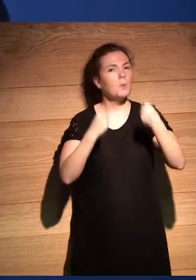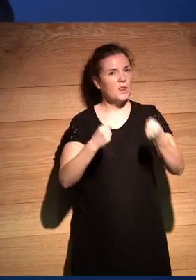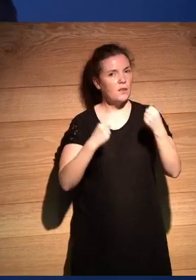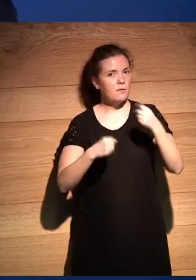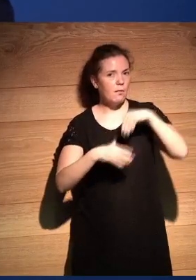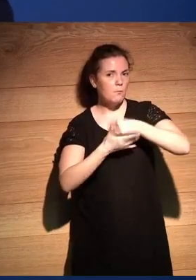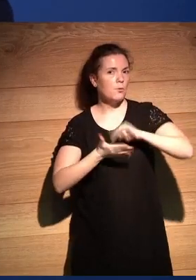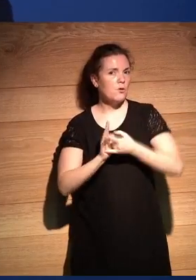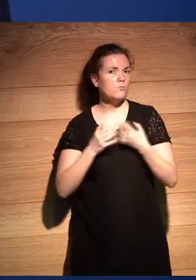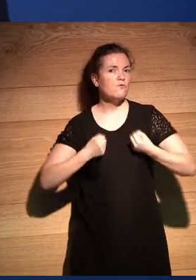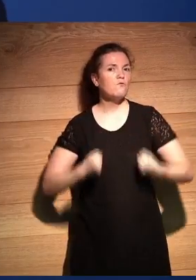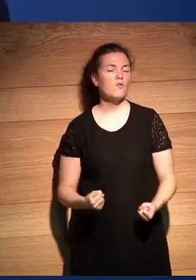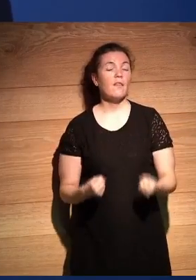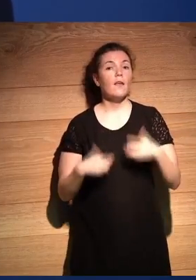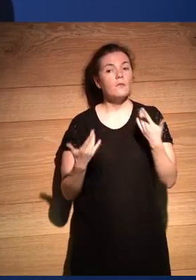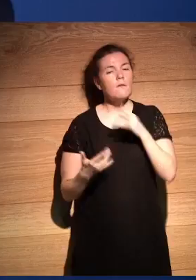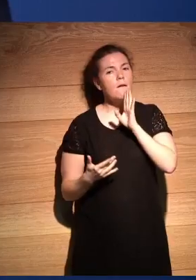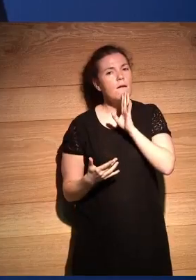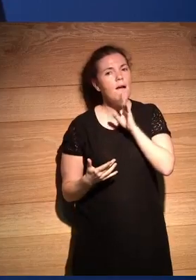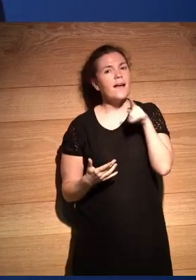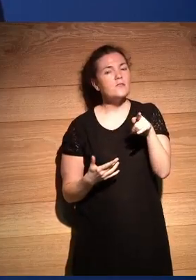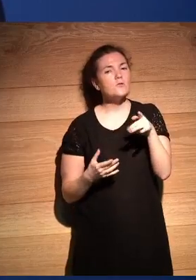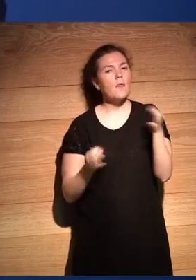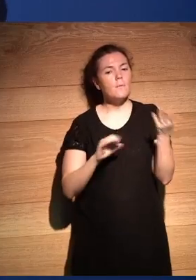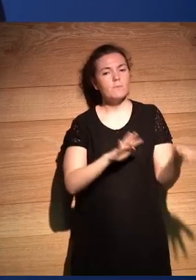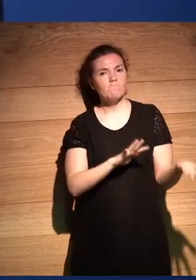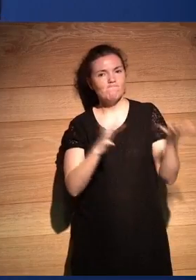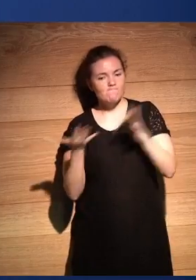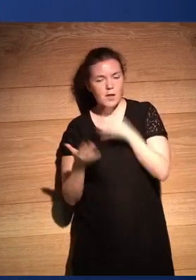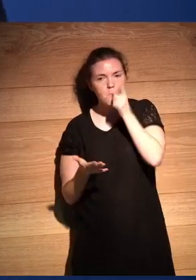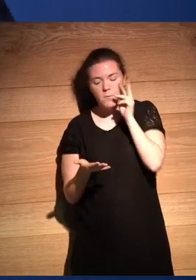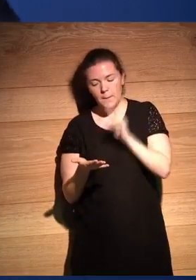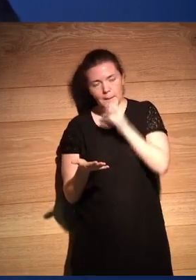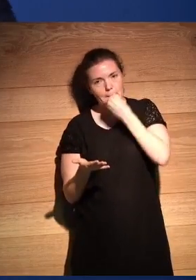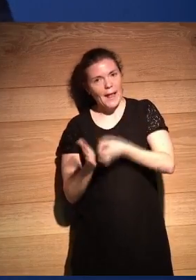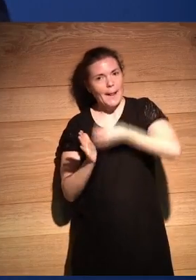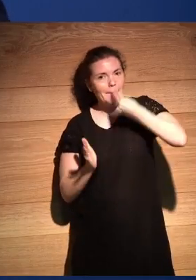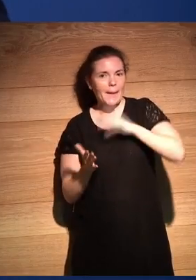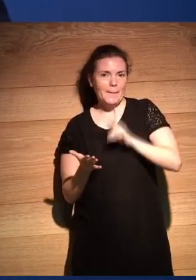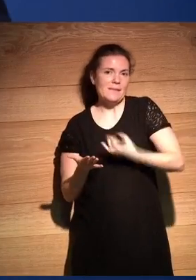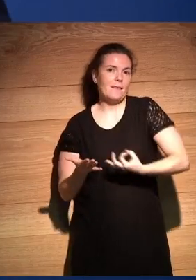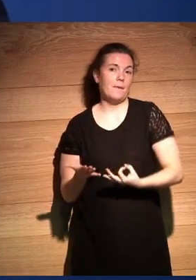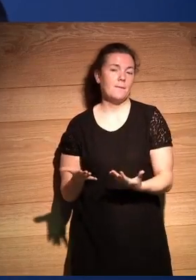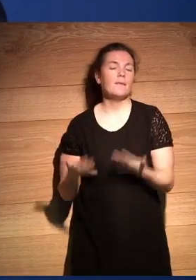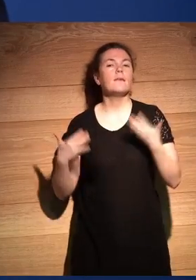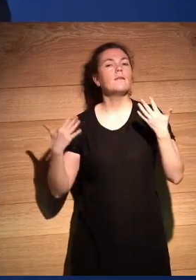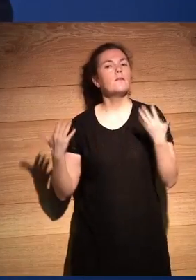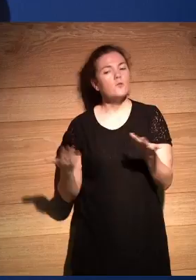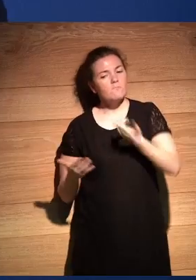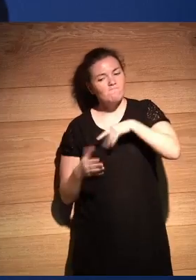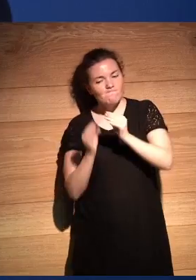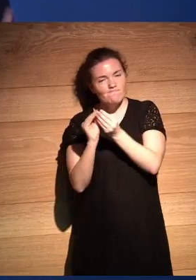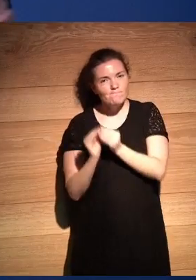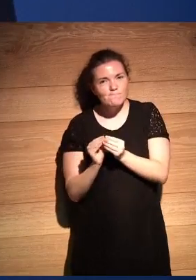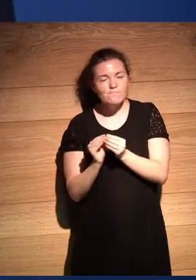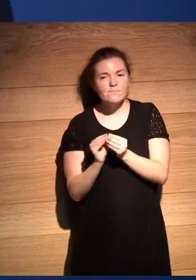proyecto y como ya hemos dicho esto se tenía que ver bien en móviles tabletas en cualquier tipo de dispositivo entonces llegamos a crear hasta